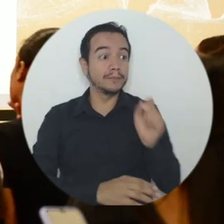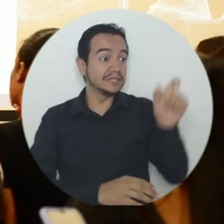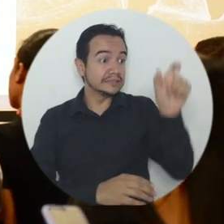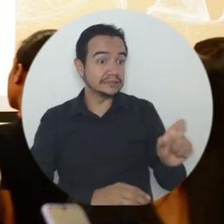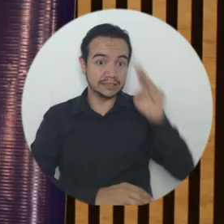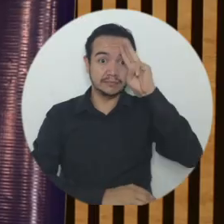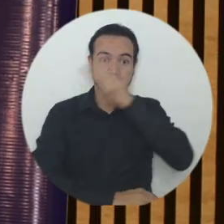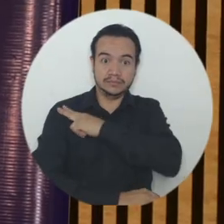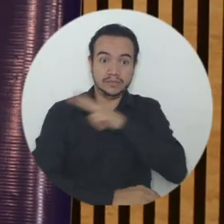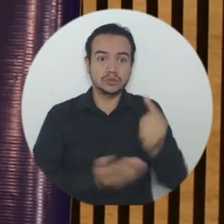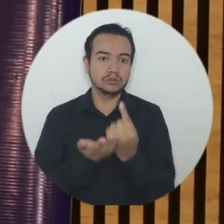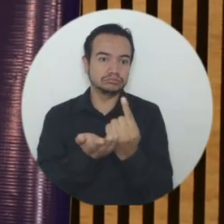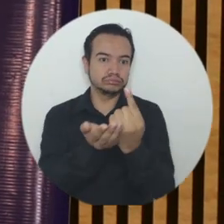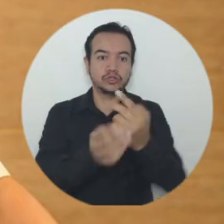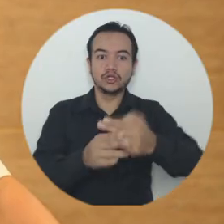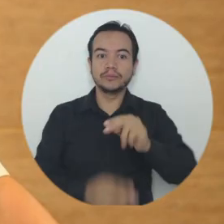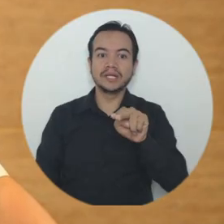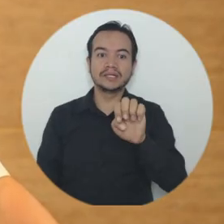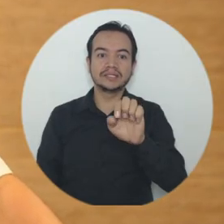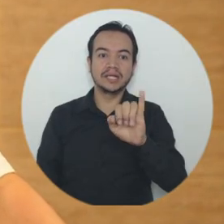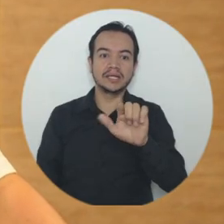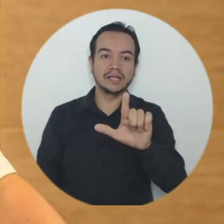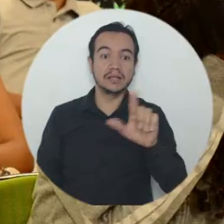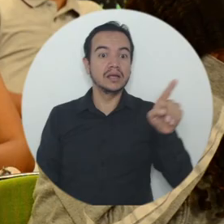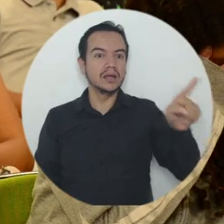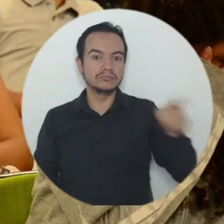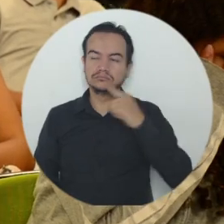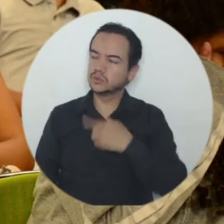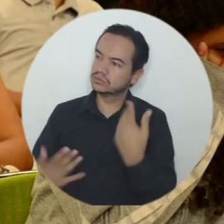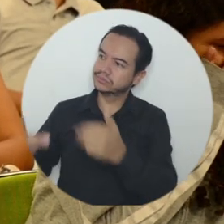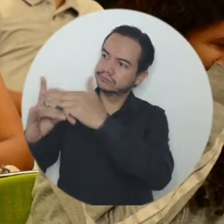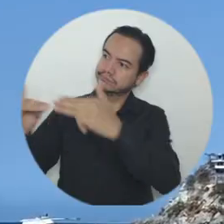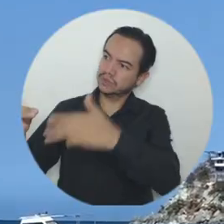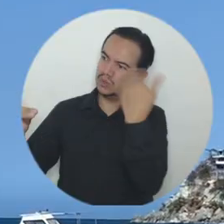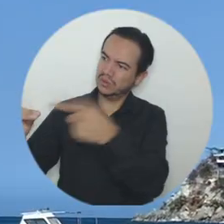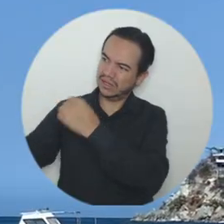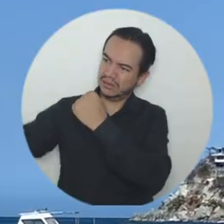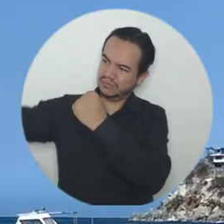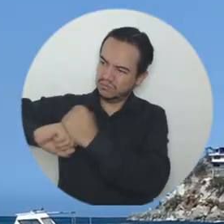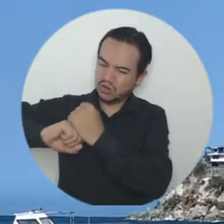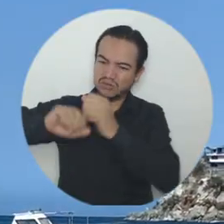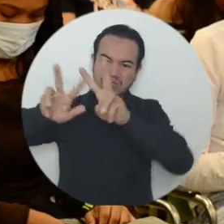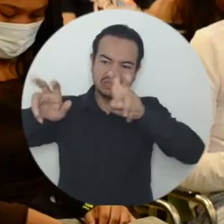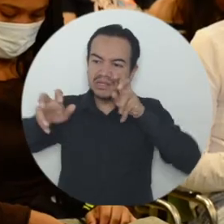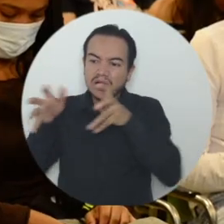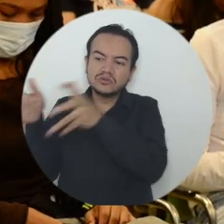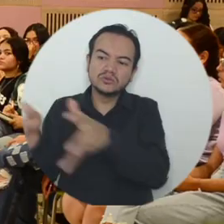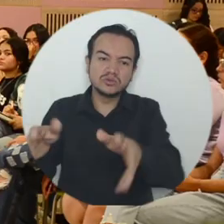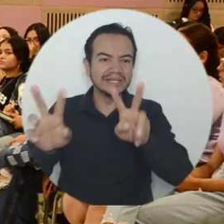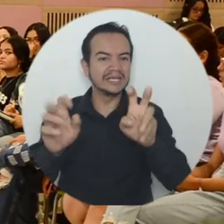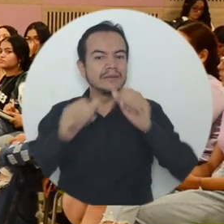Neil Pérez Cabrera, asesor jurídico de la Capitanía de Puerto de Santa Marta, quien resaltó el aporte que hace la Universidad del Magdalena